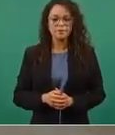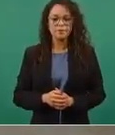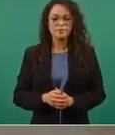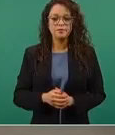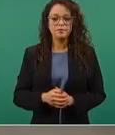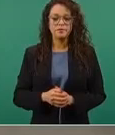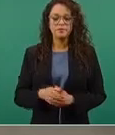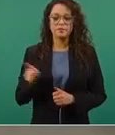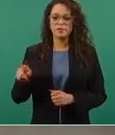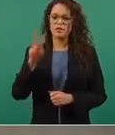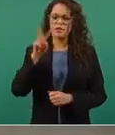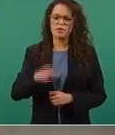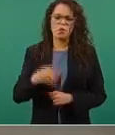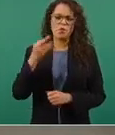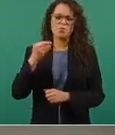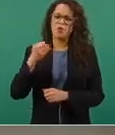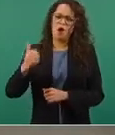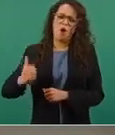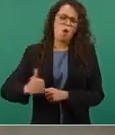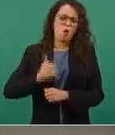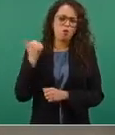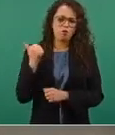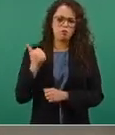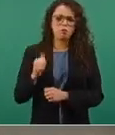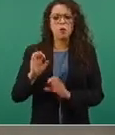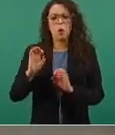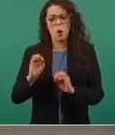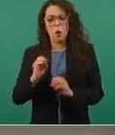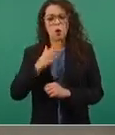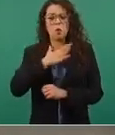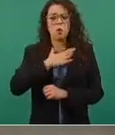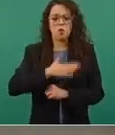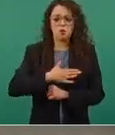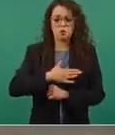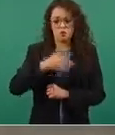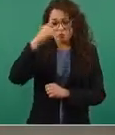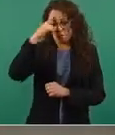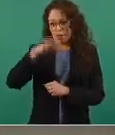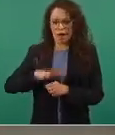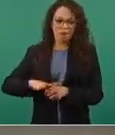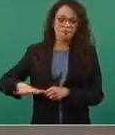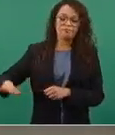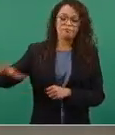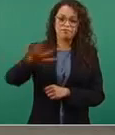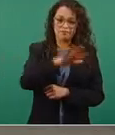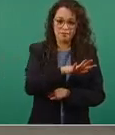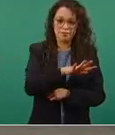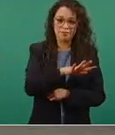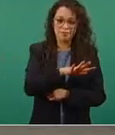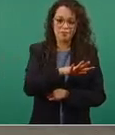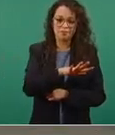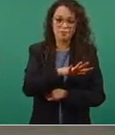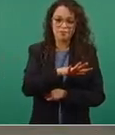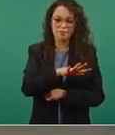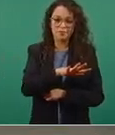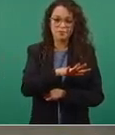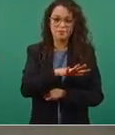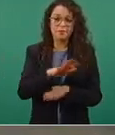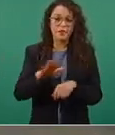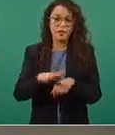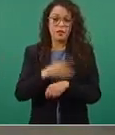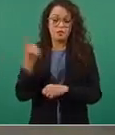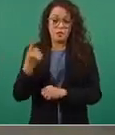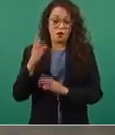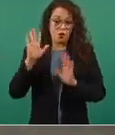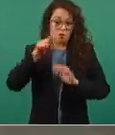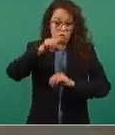ventajoso o justo para la hacienda pública, porque imagínense el acuerdo